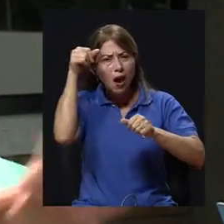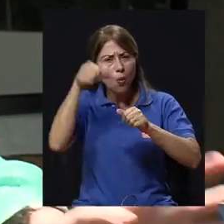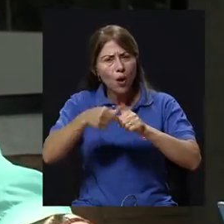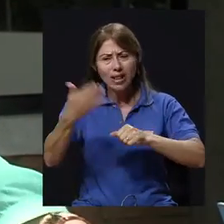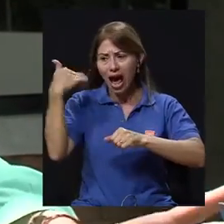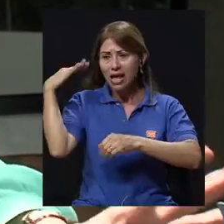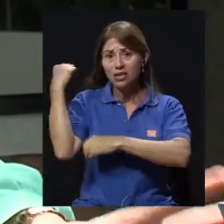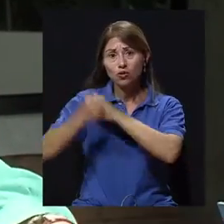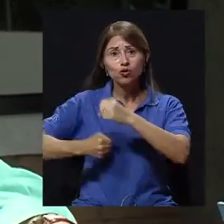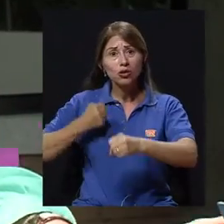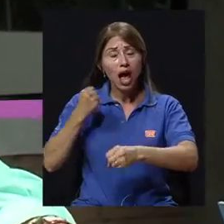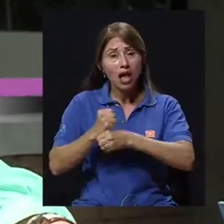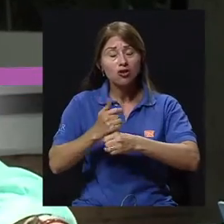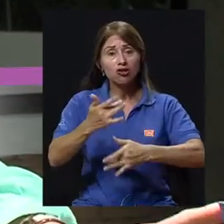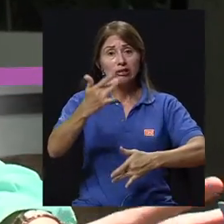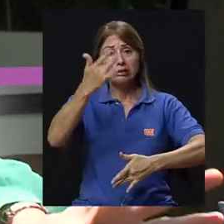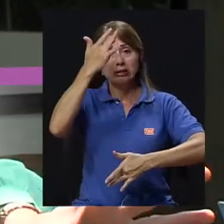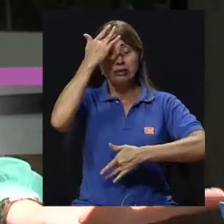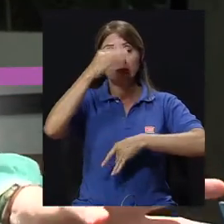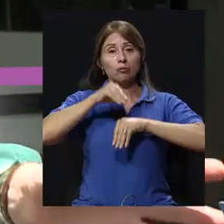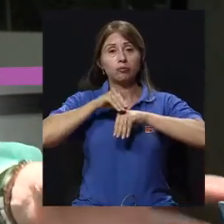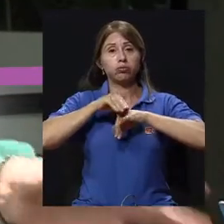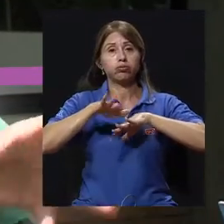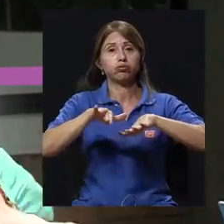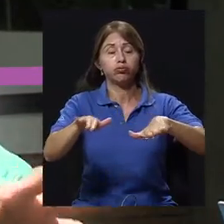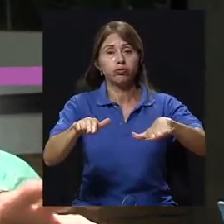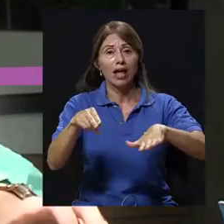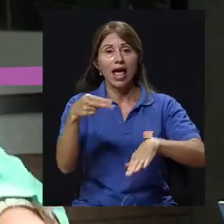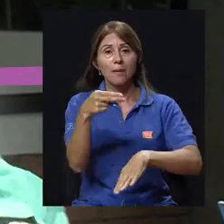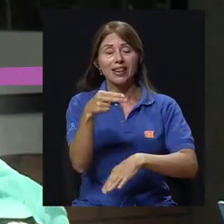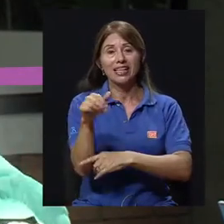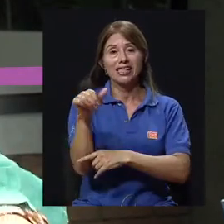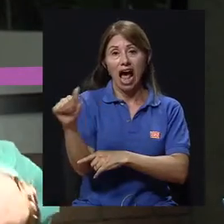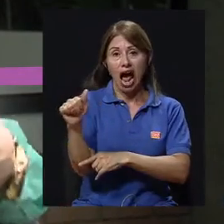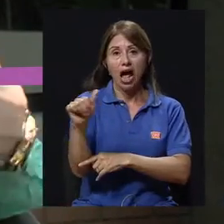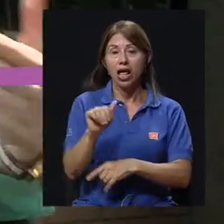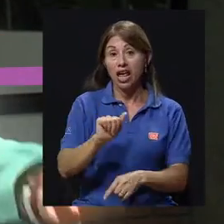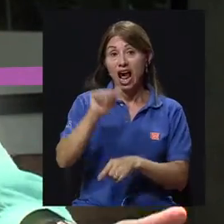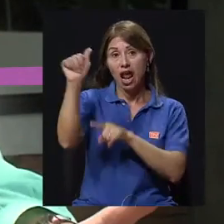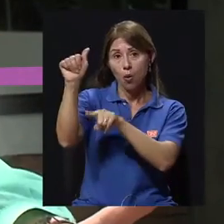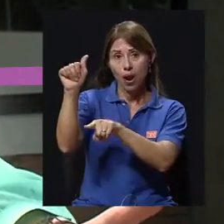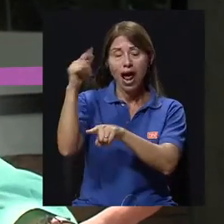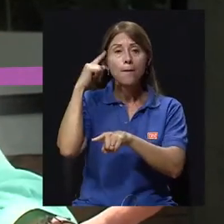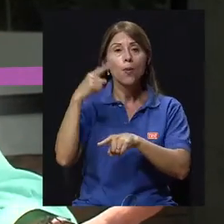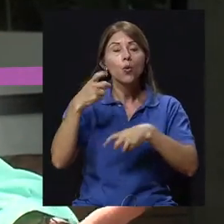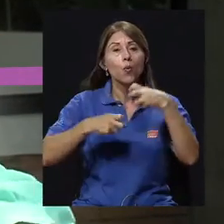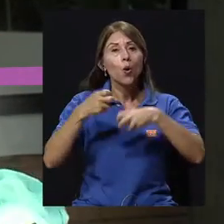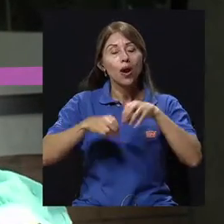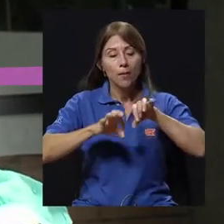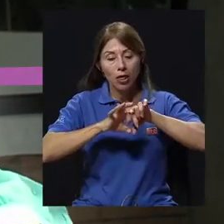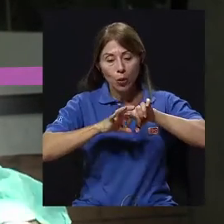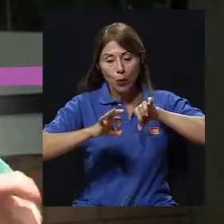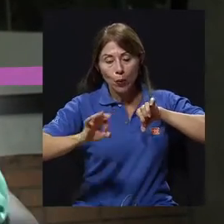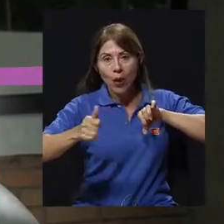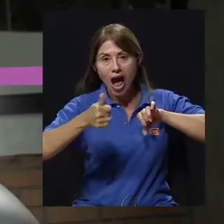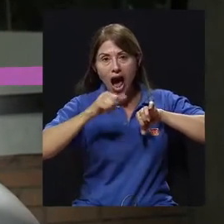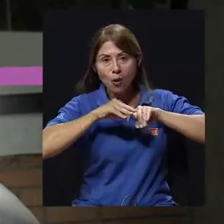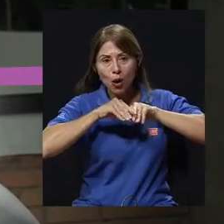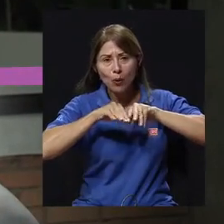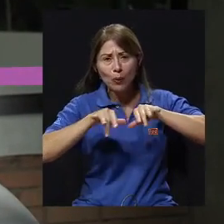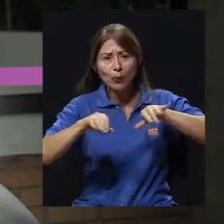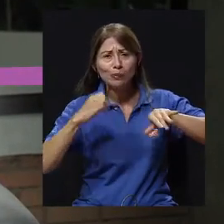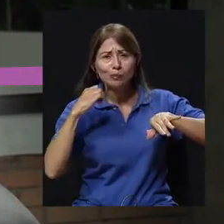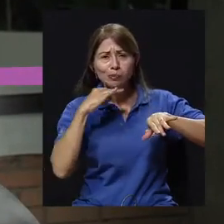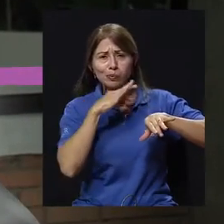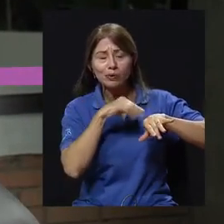unos años que hubo un brote de hepatitis viral A en Alajuela por un problema de cañerías que hubo. Bueno, eso es